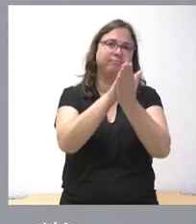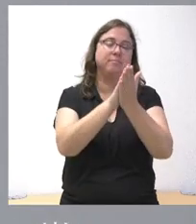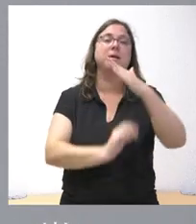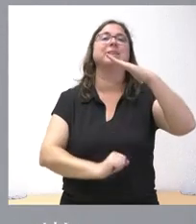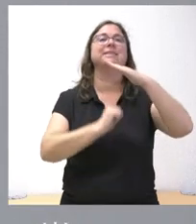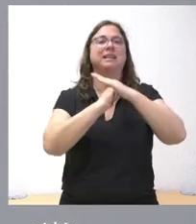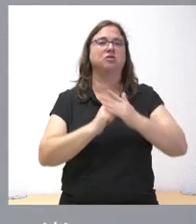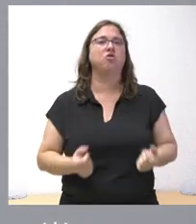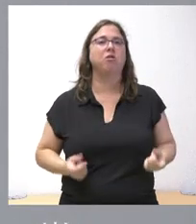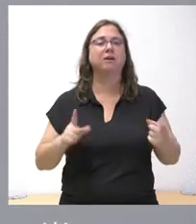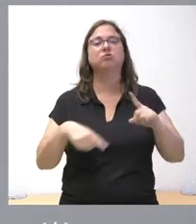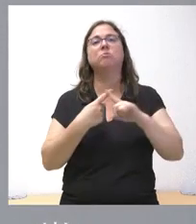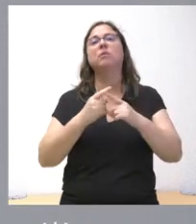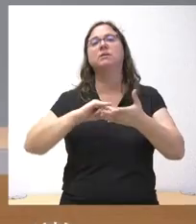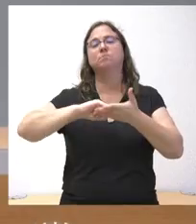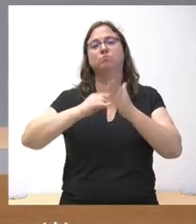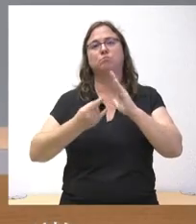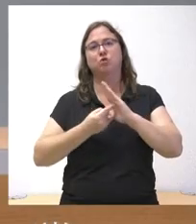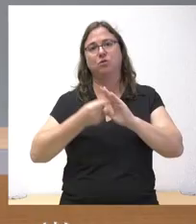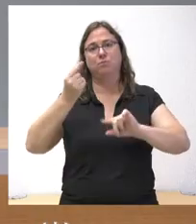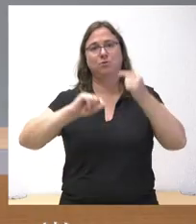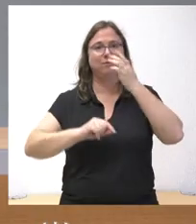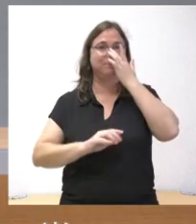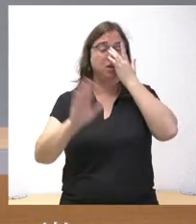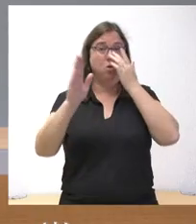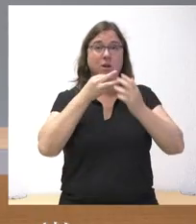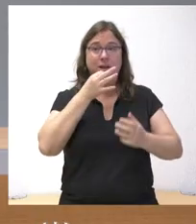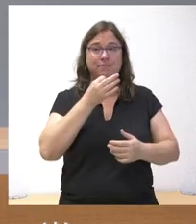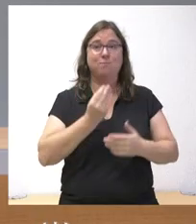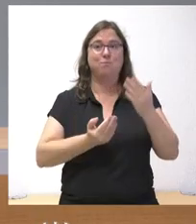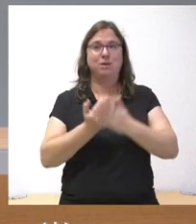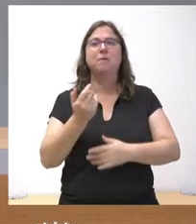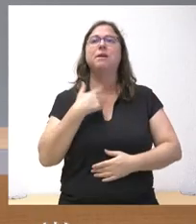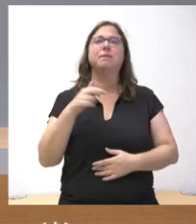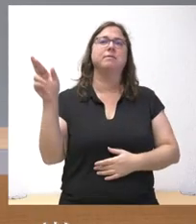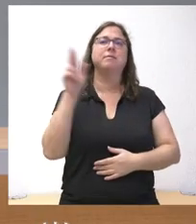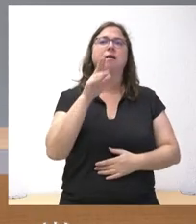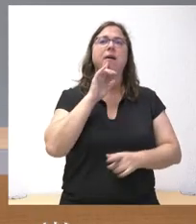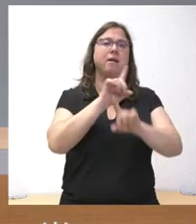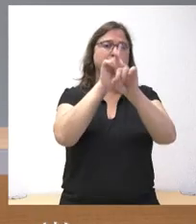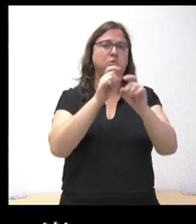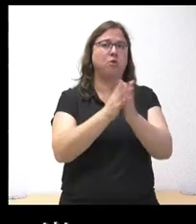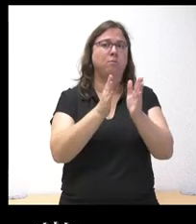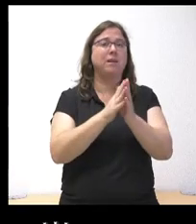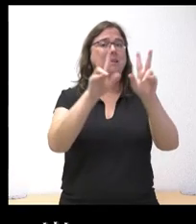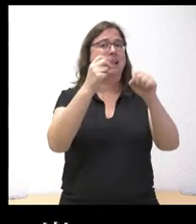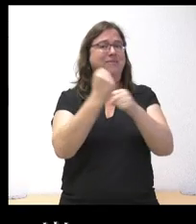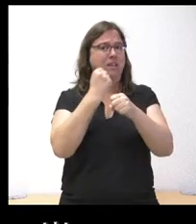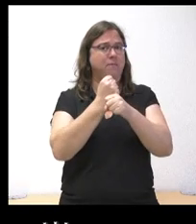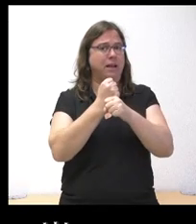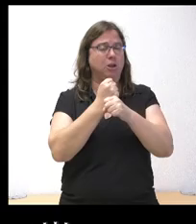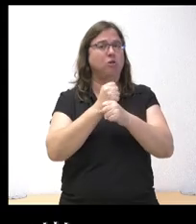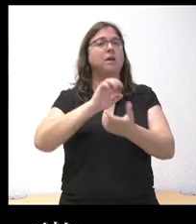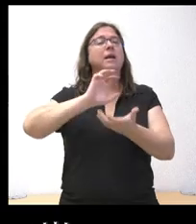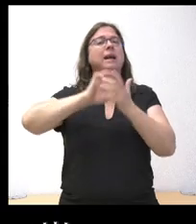de gasto como el proyecto de presupuesto de la comunidad. Hola, buenas. Por recuperar la pregunta de mi compañero sobre los trabajadores de Castellón